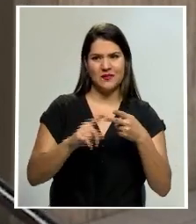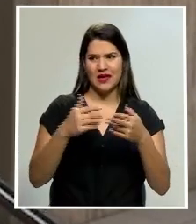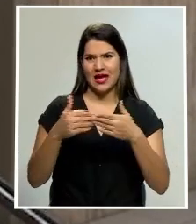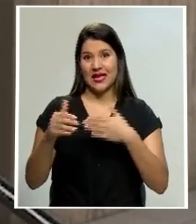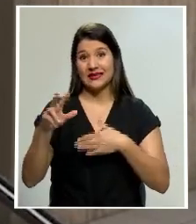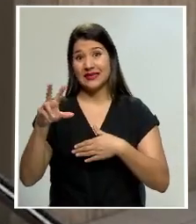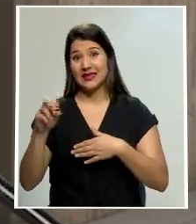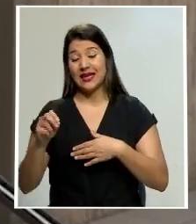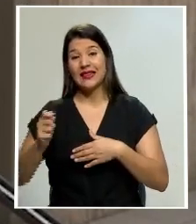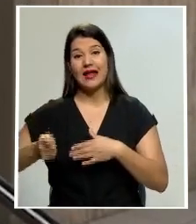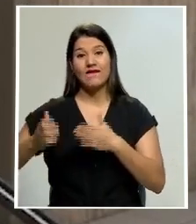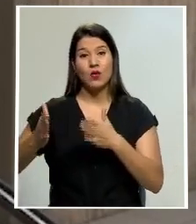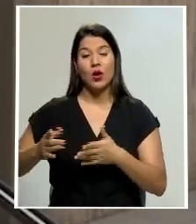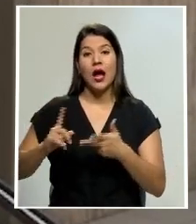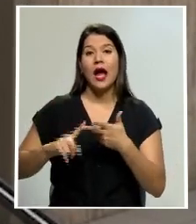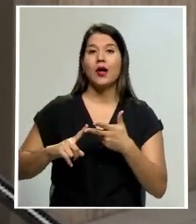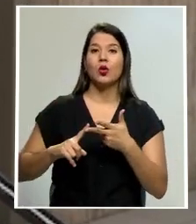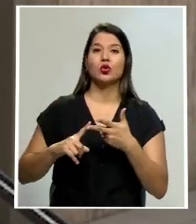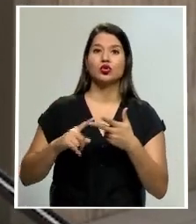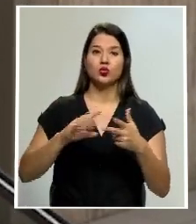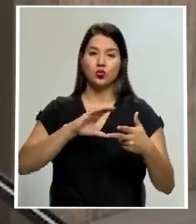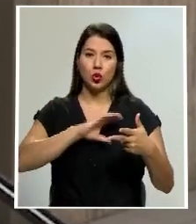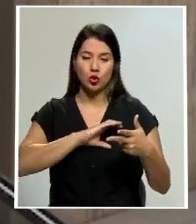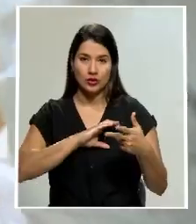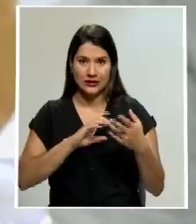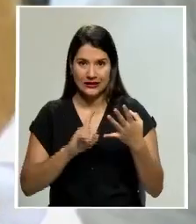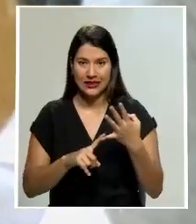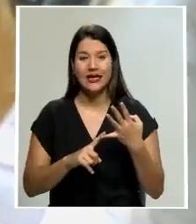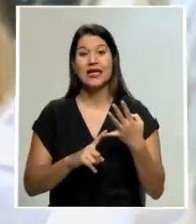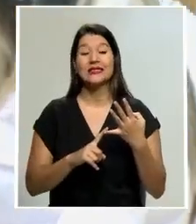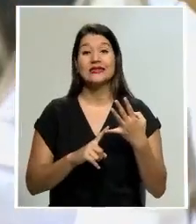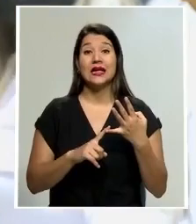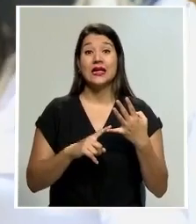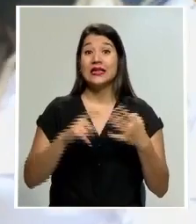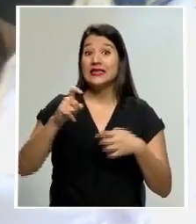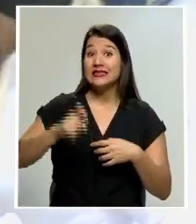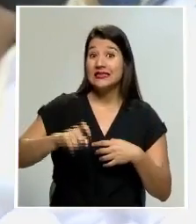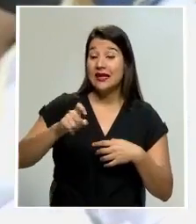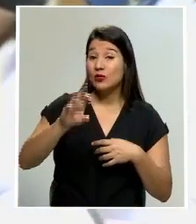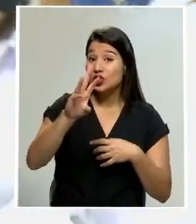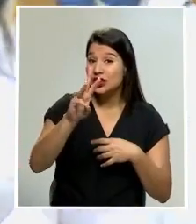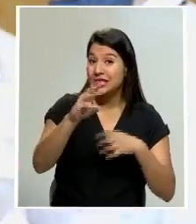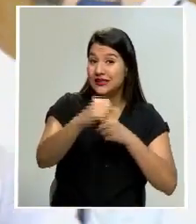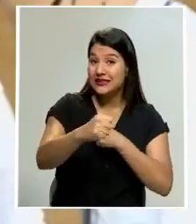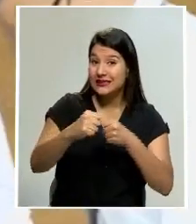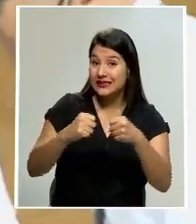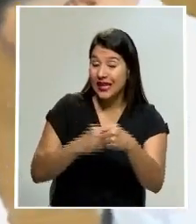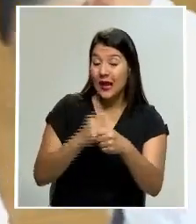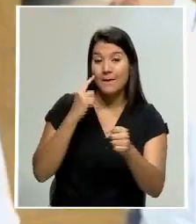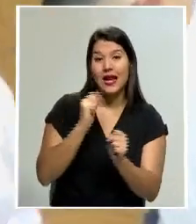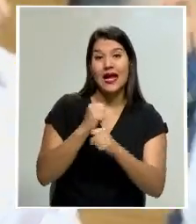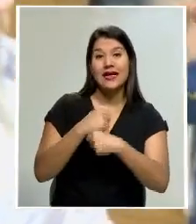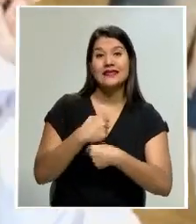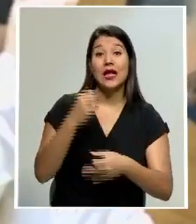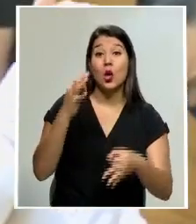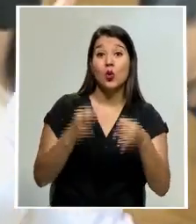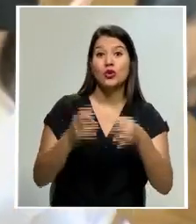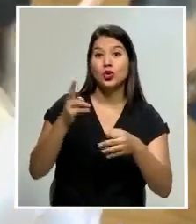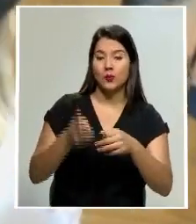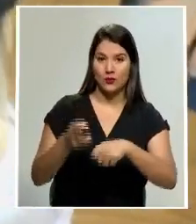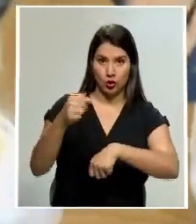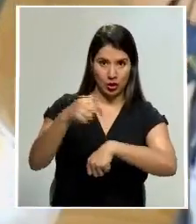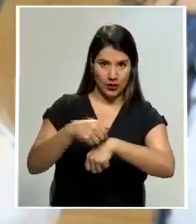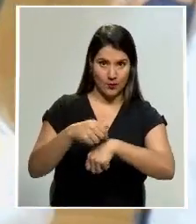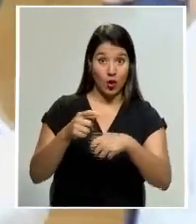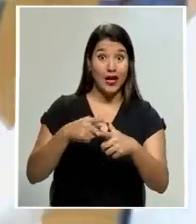conductores de reos, hablamos de que esta audiencia se está realizando en seis salas al mismo tiempo. Entonces hay una logística muy